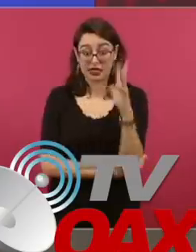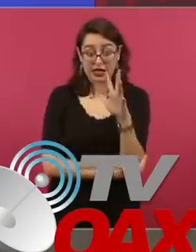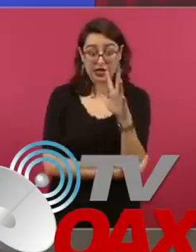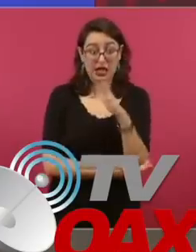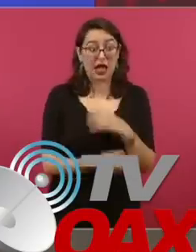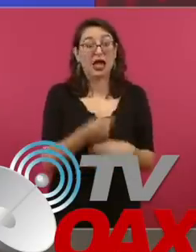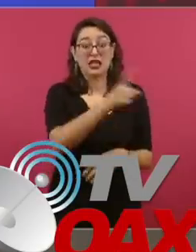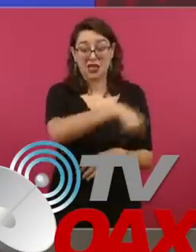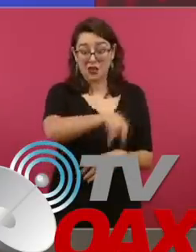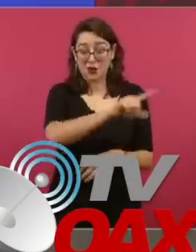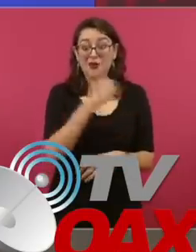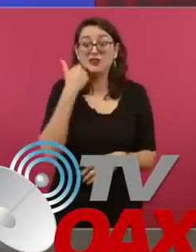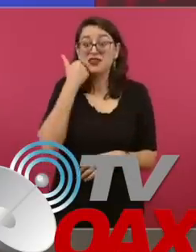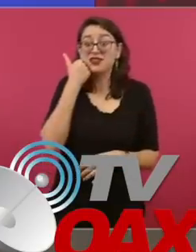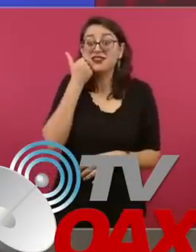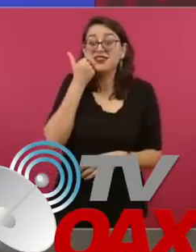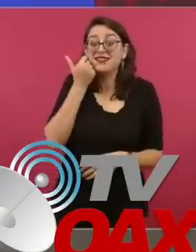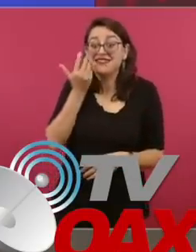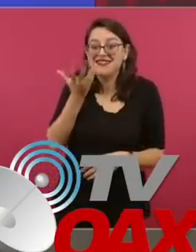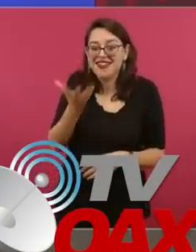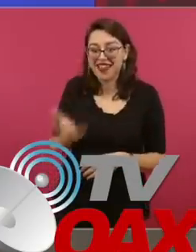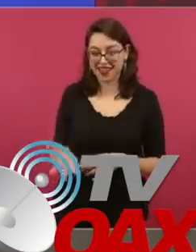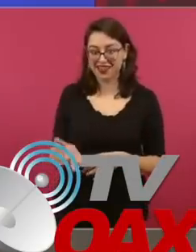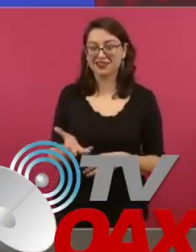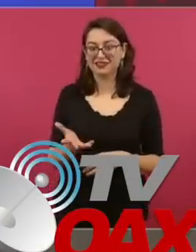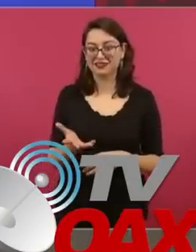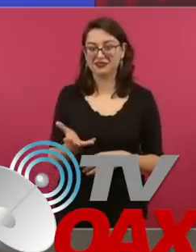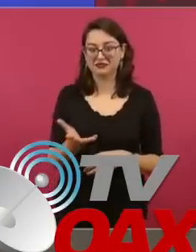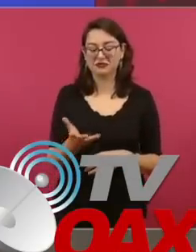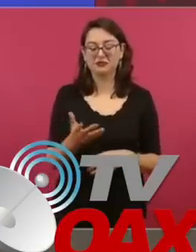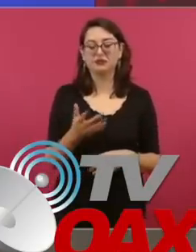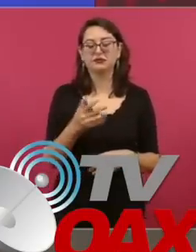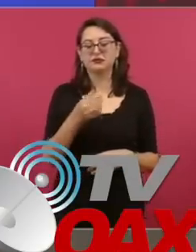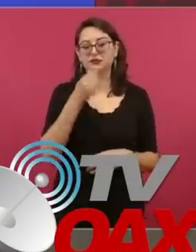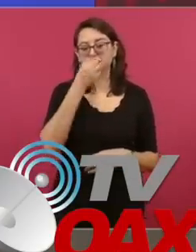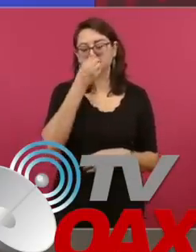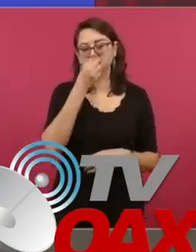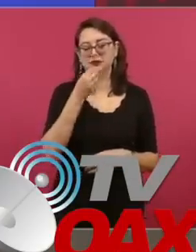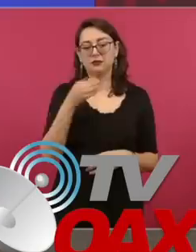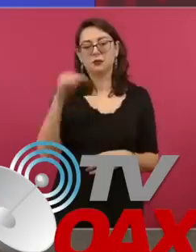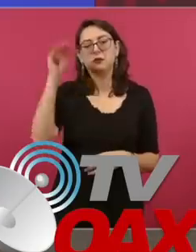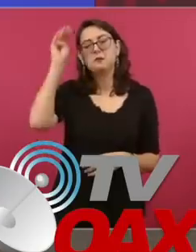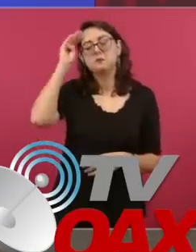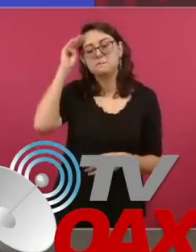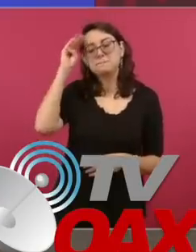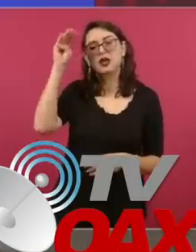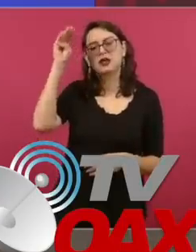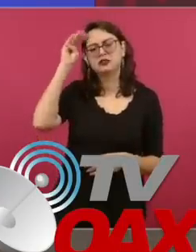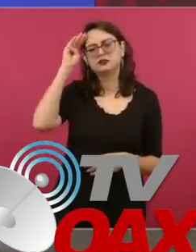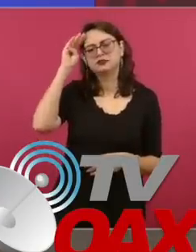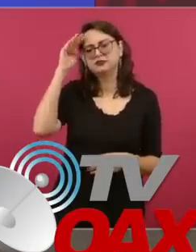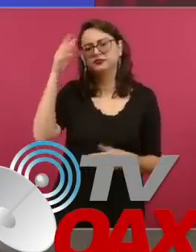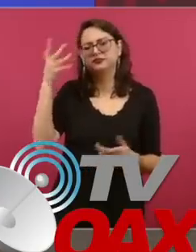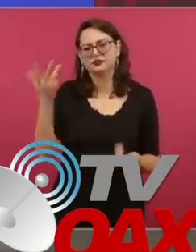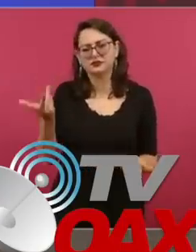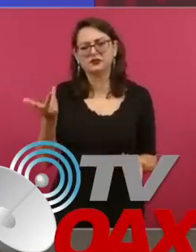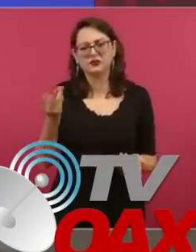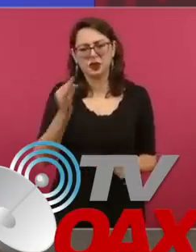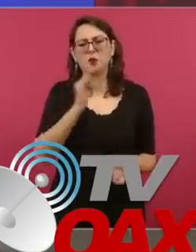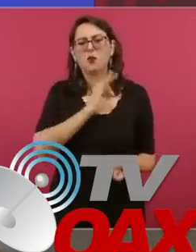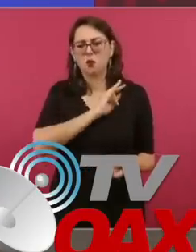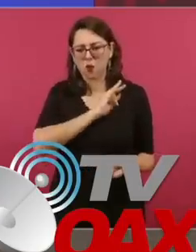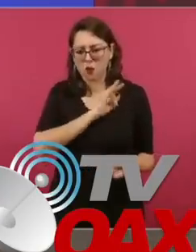Lo que ellos imaginaron por los gobiernos corruptos,